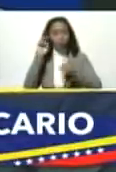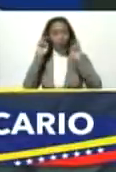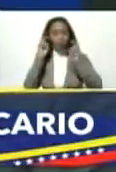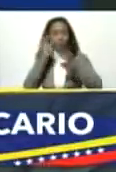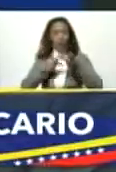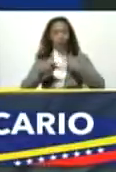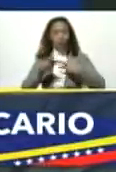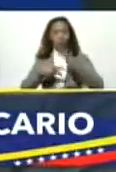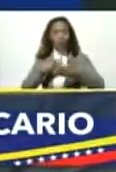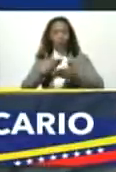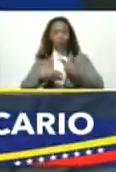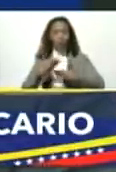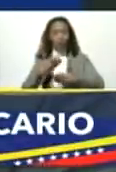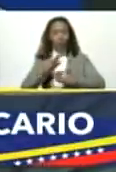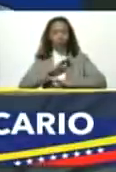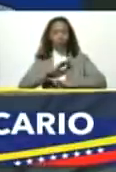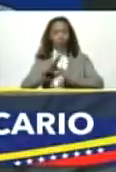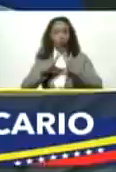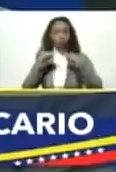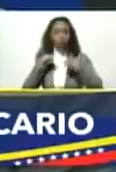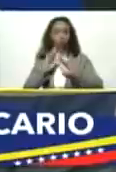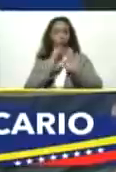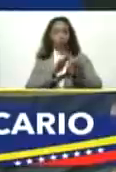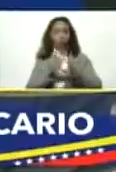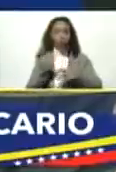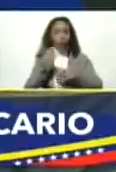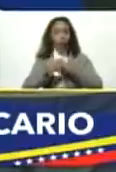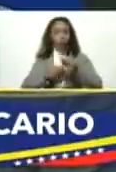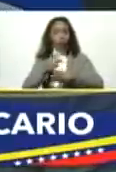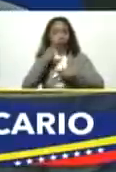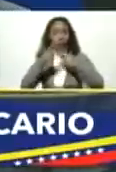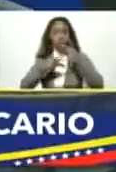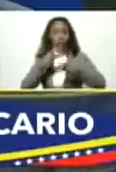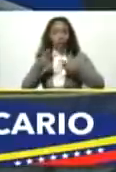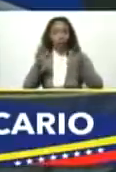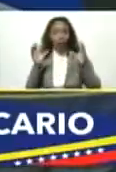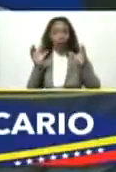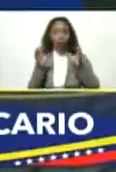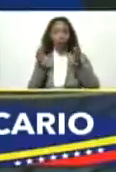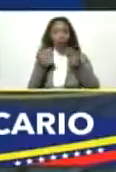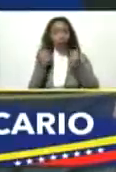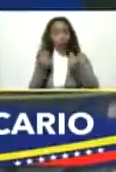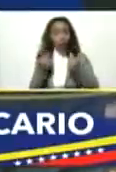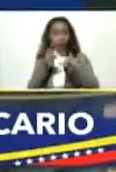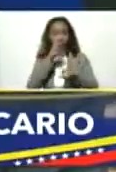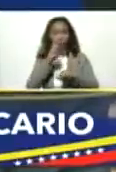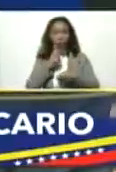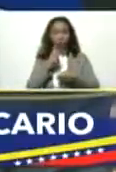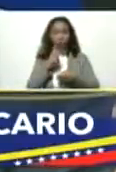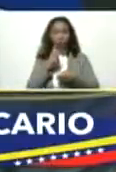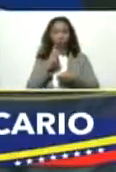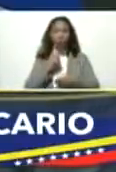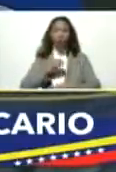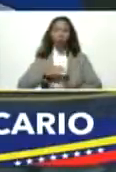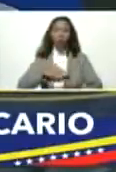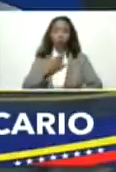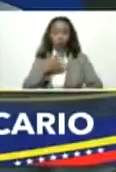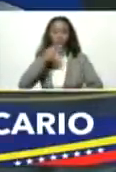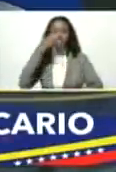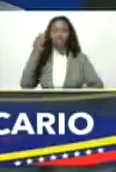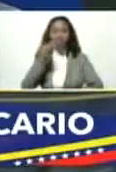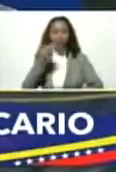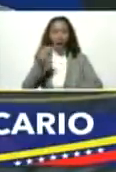servicios que beneficien a todos y que como ejecutores de la política económica y bancaria podamos realmente